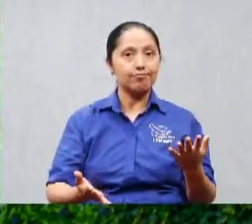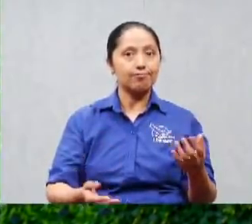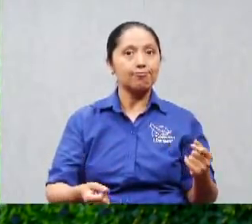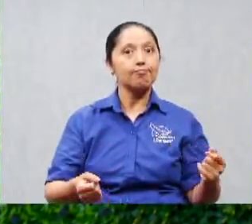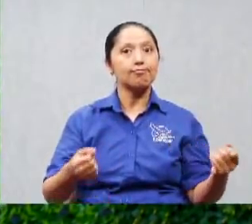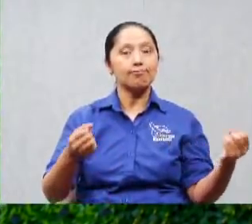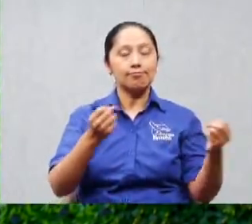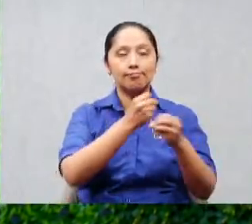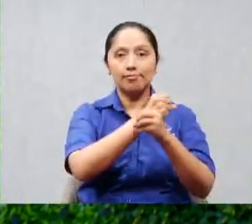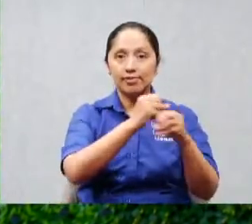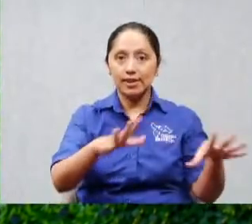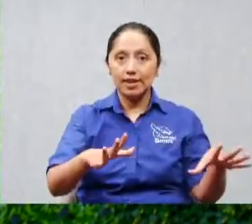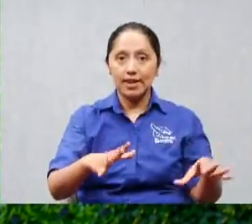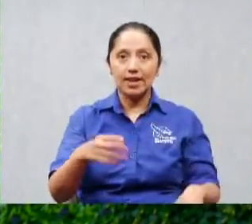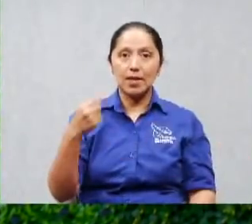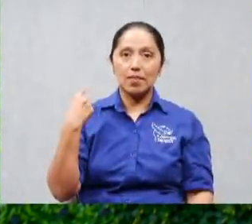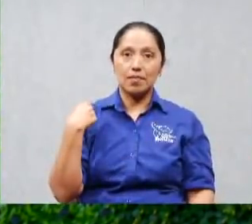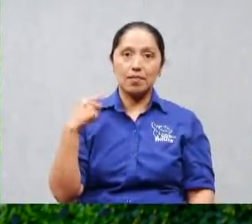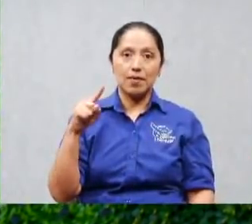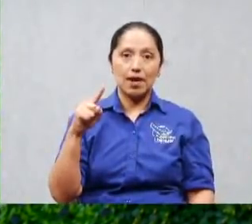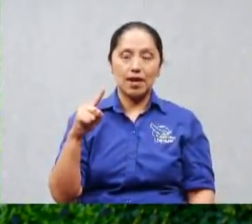no era para avergonzarlos